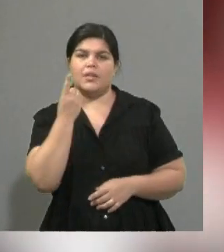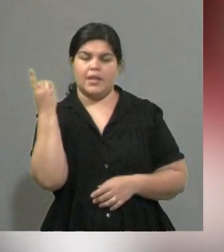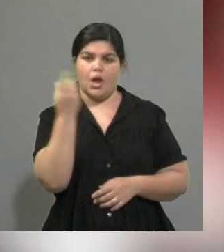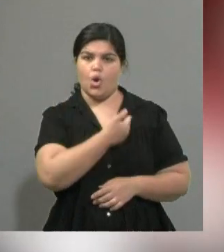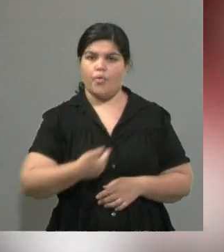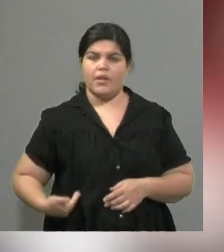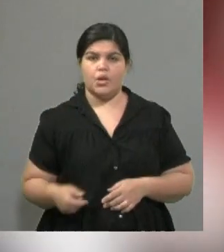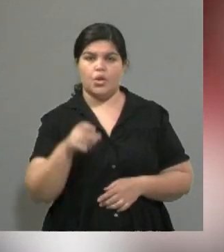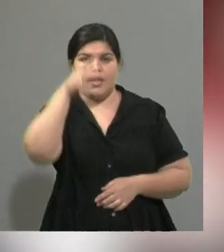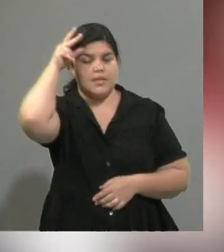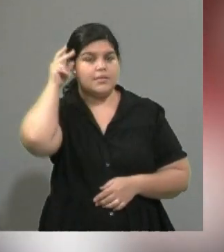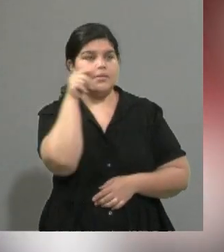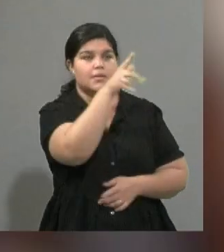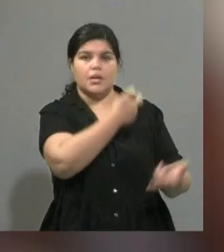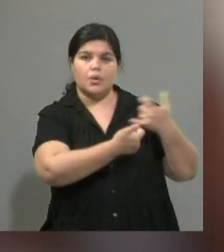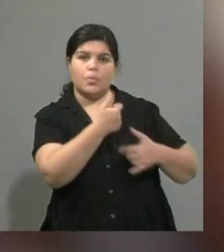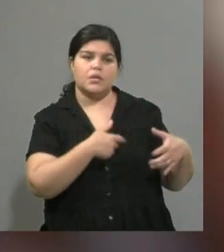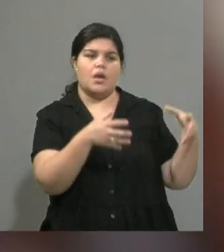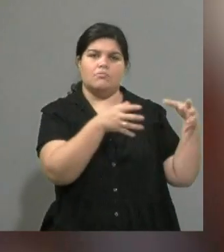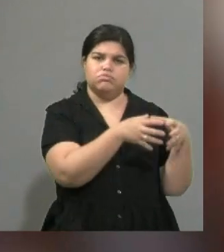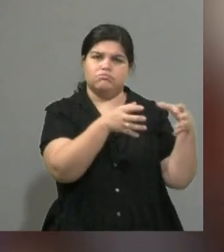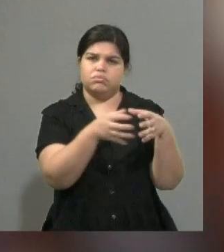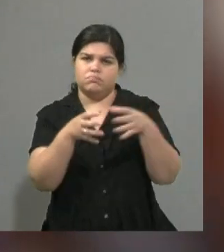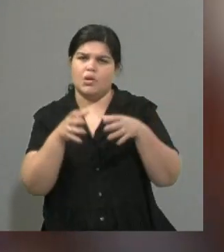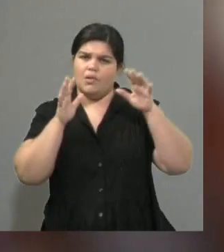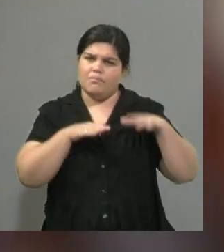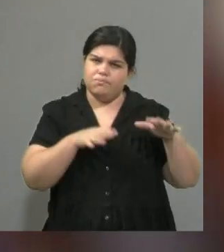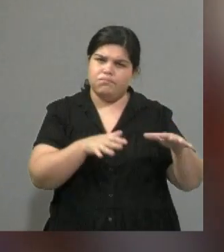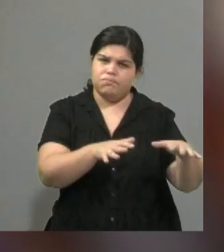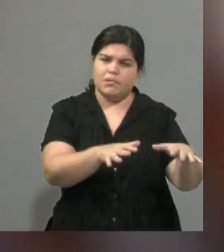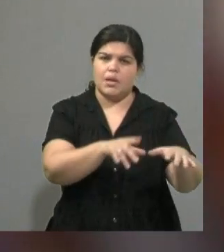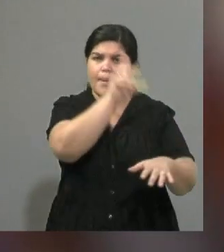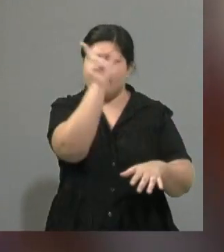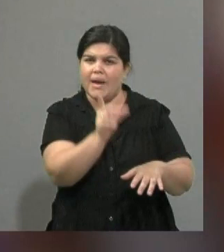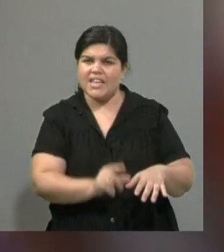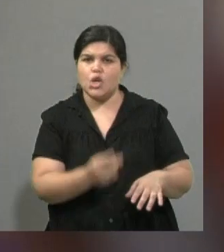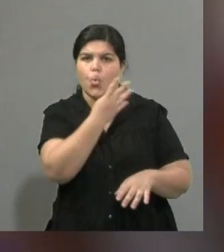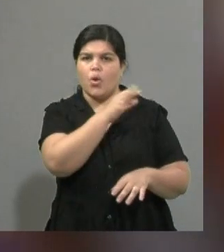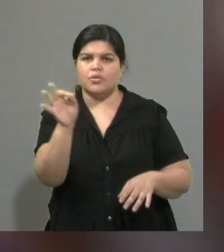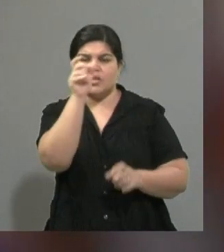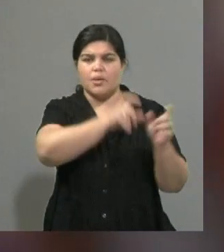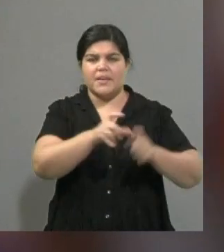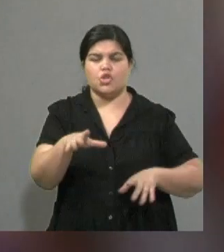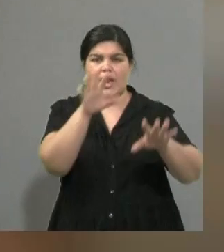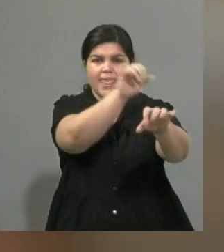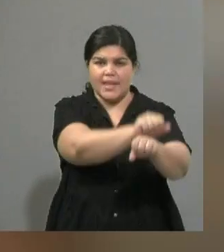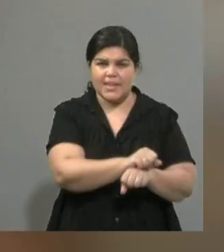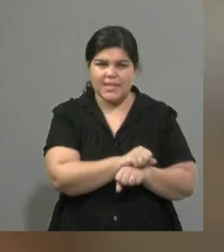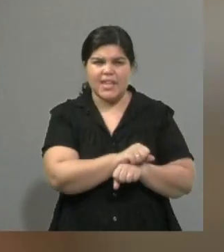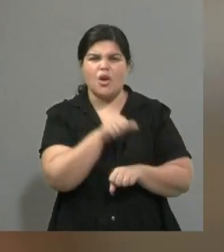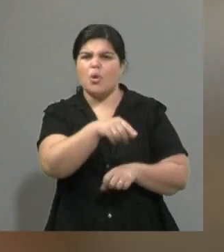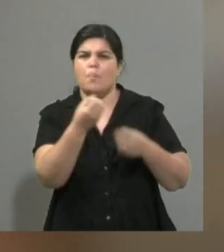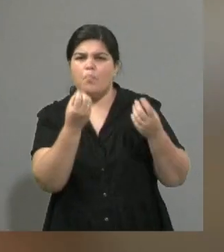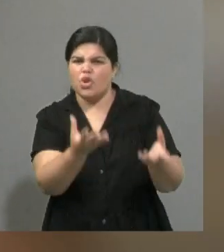focos violentos y estas más de 400 personas detenidas a lo largo de todo el país respondían más bien a distintos